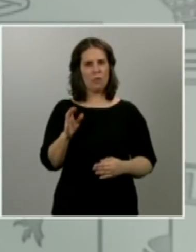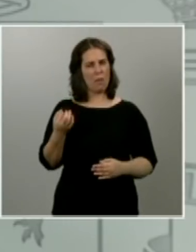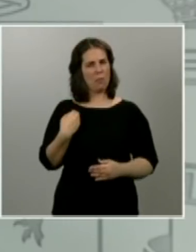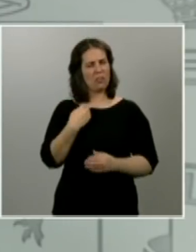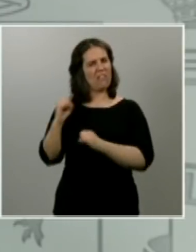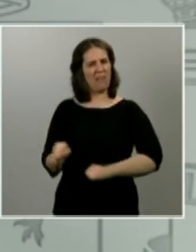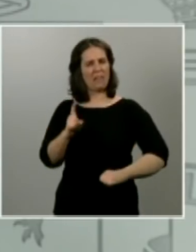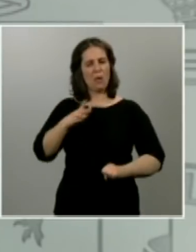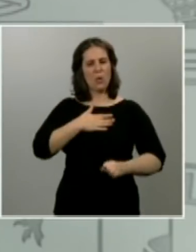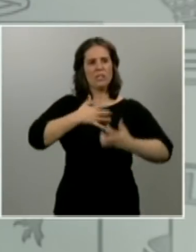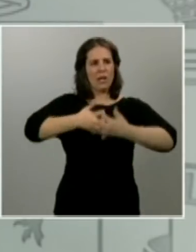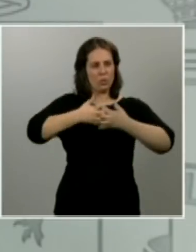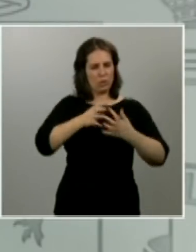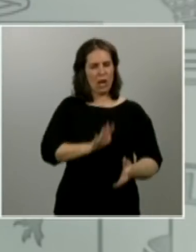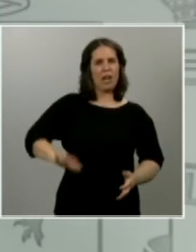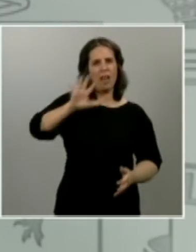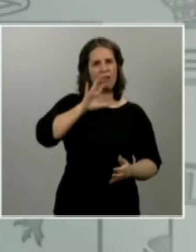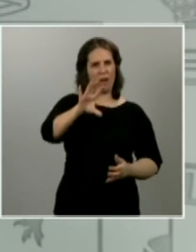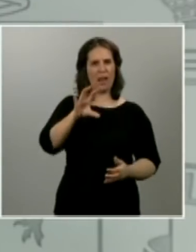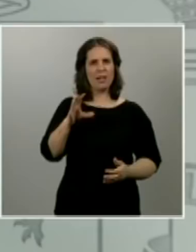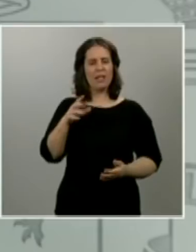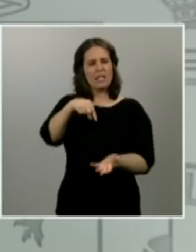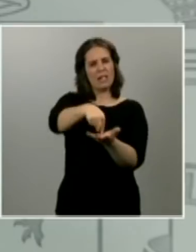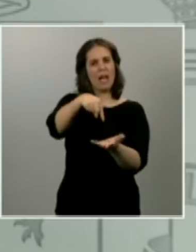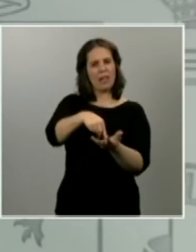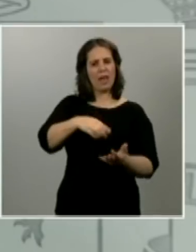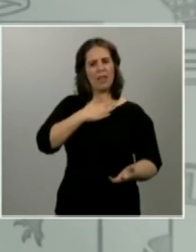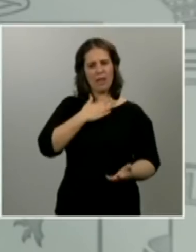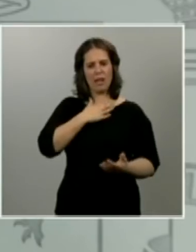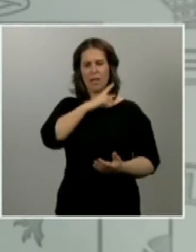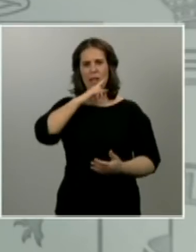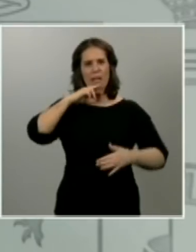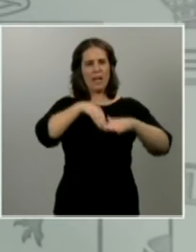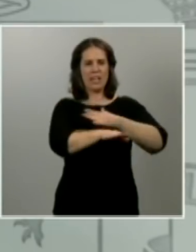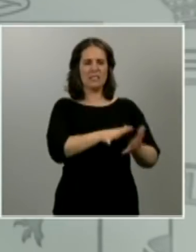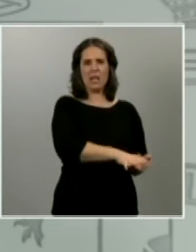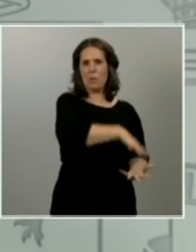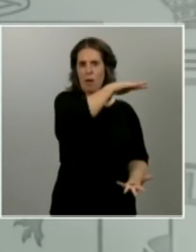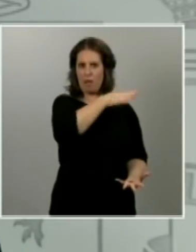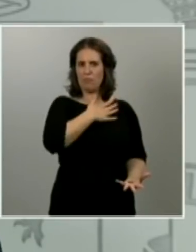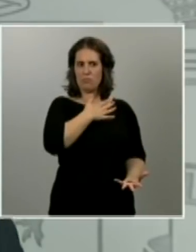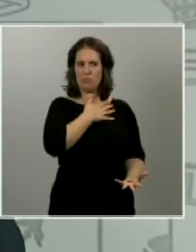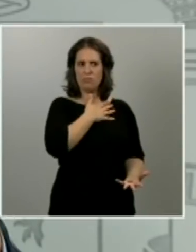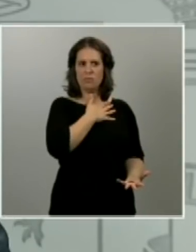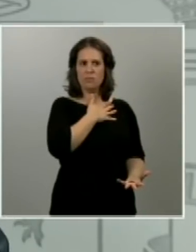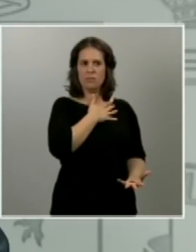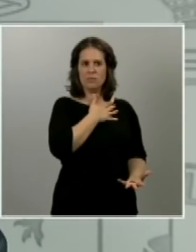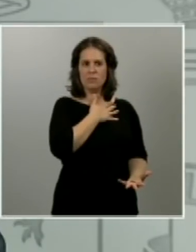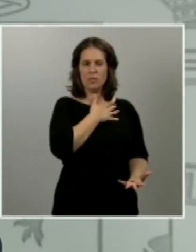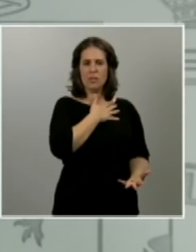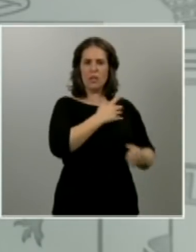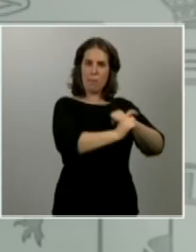lógicamente la exigencia de tener una una reserva estratégica de productos que para esta pandemia y para otras